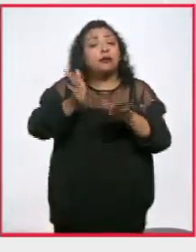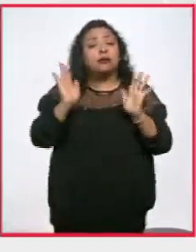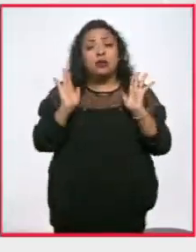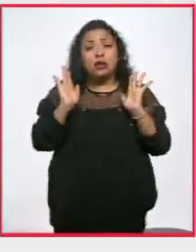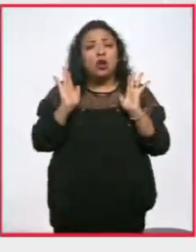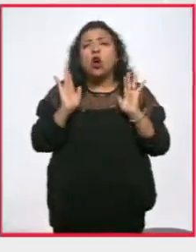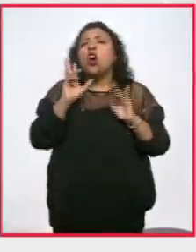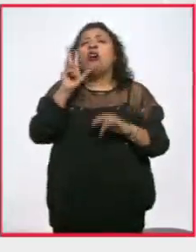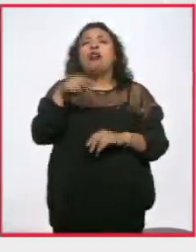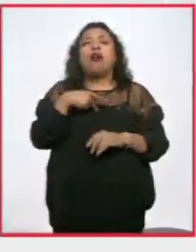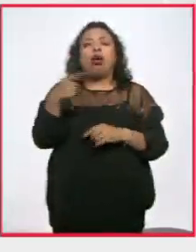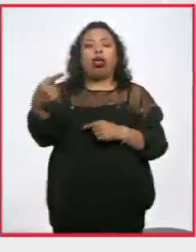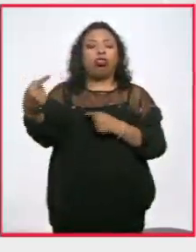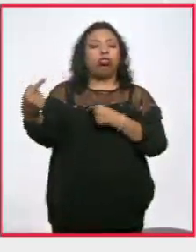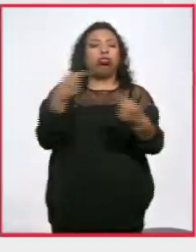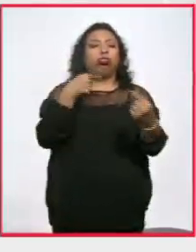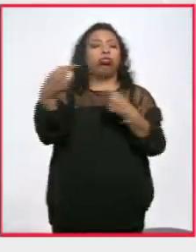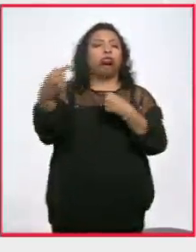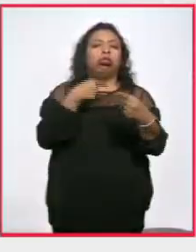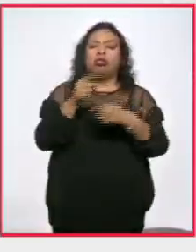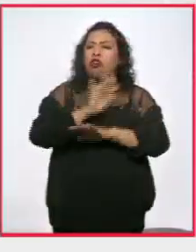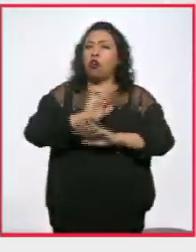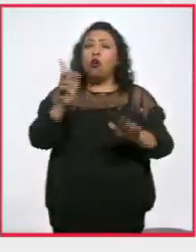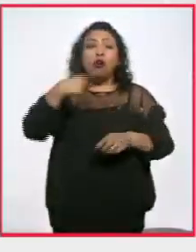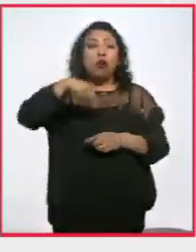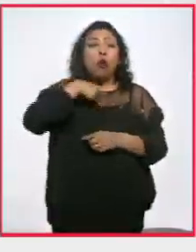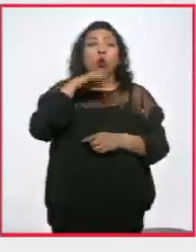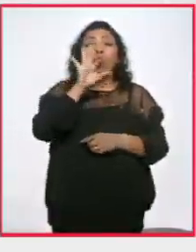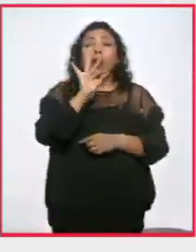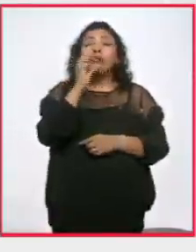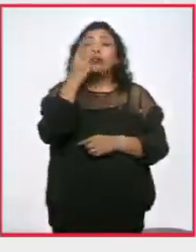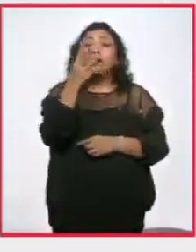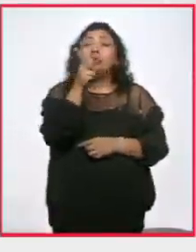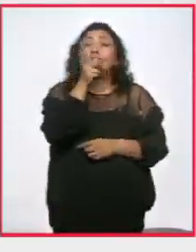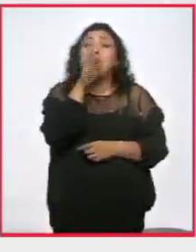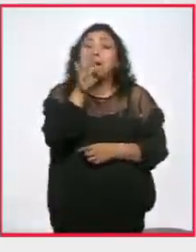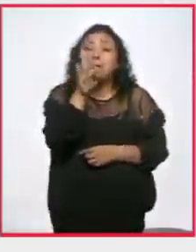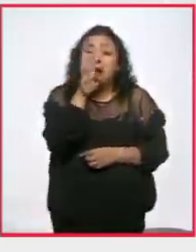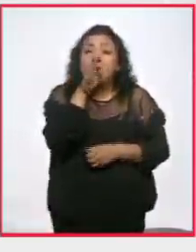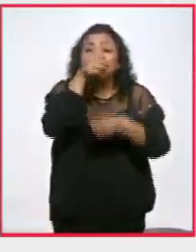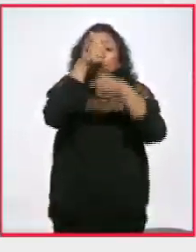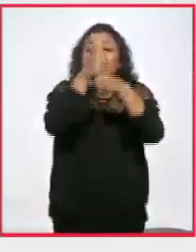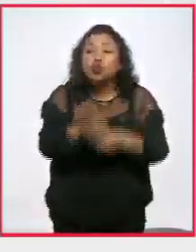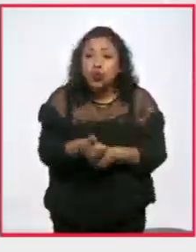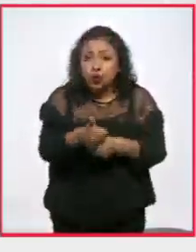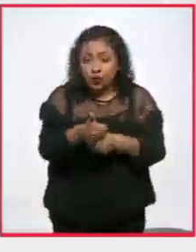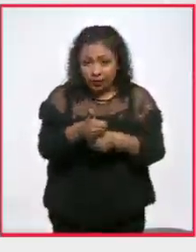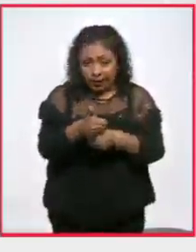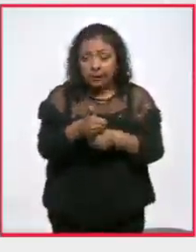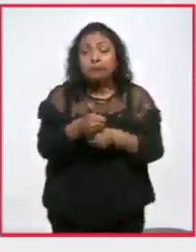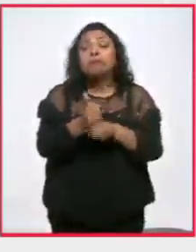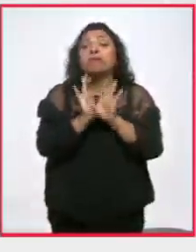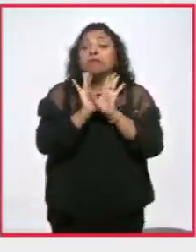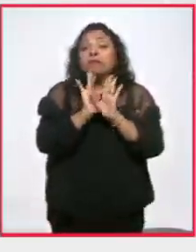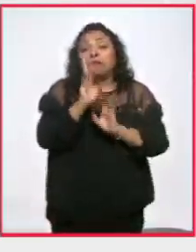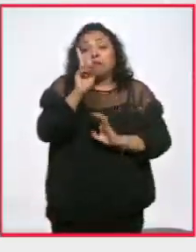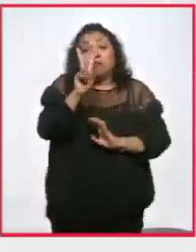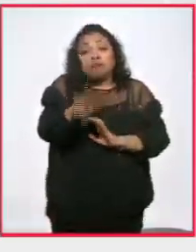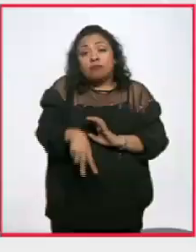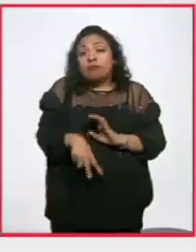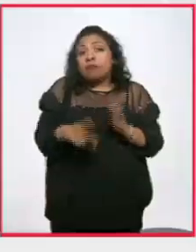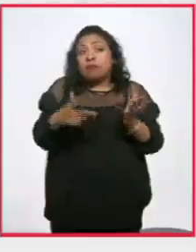Que no se sigan burlando de nosotros. Somos 43 padres de familia sufriendo y caminando